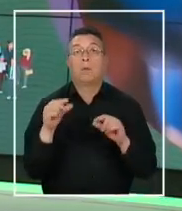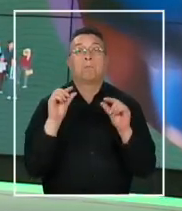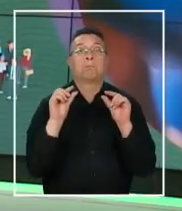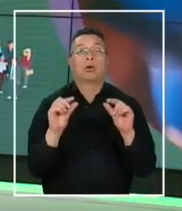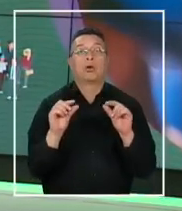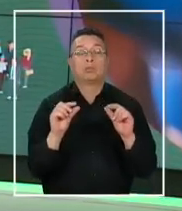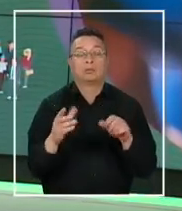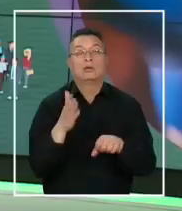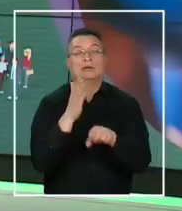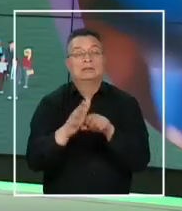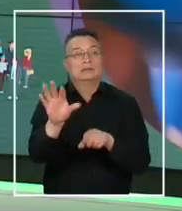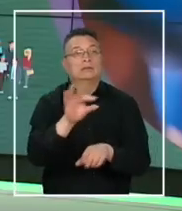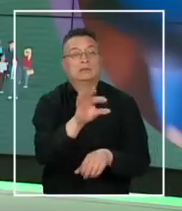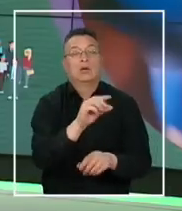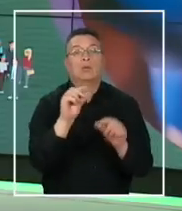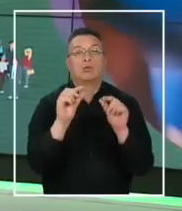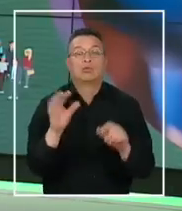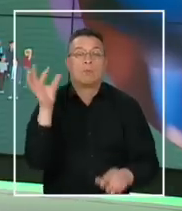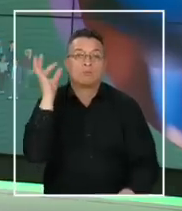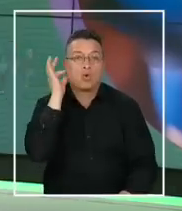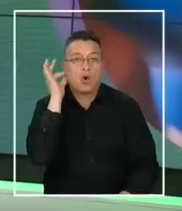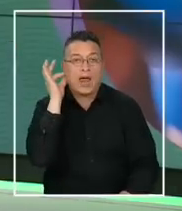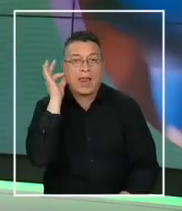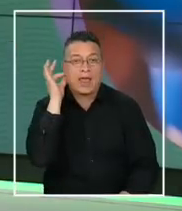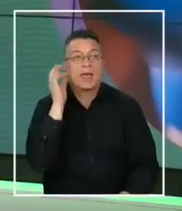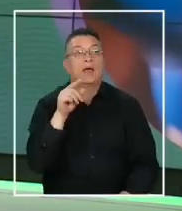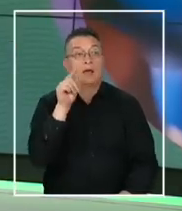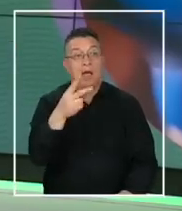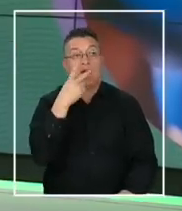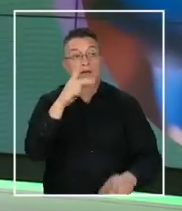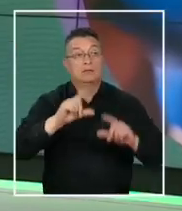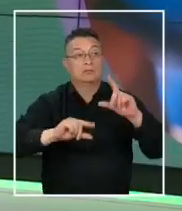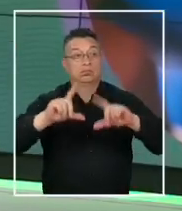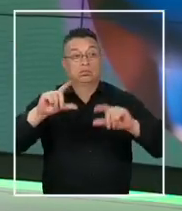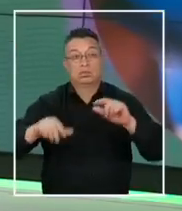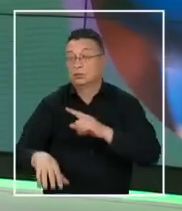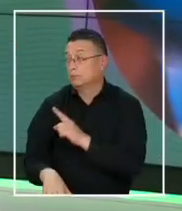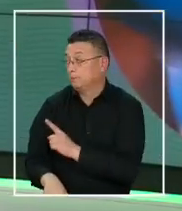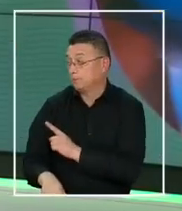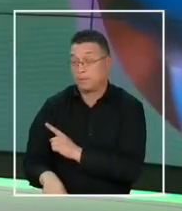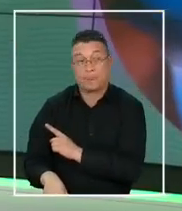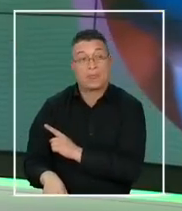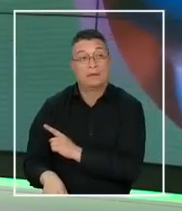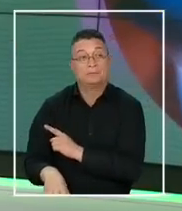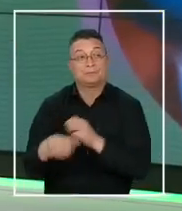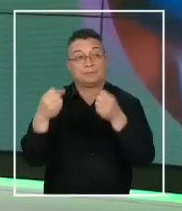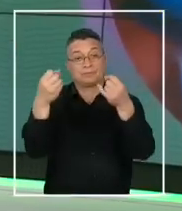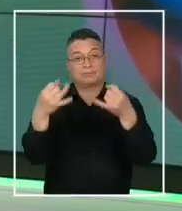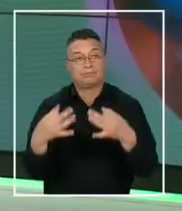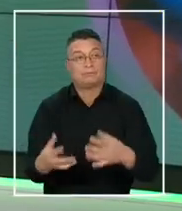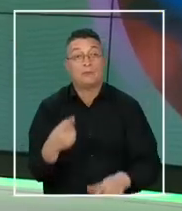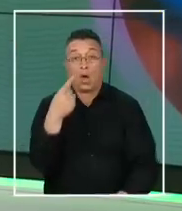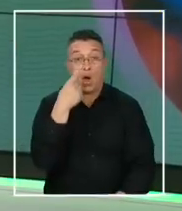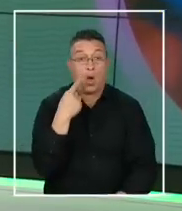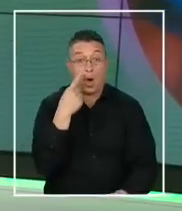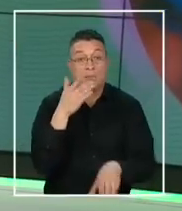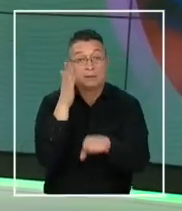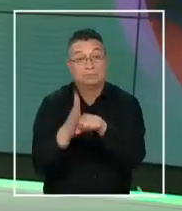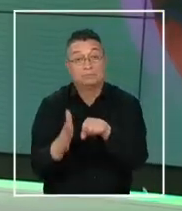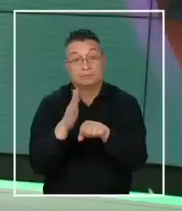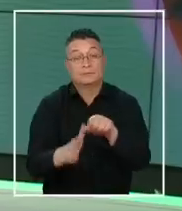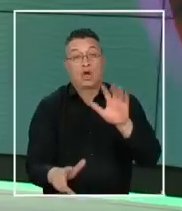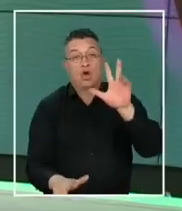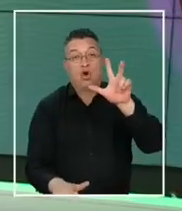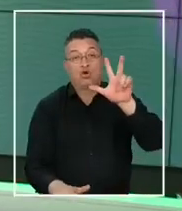entregarles vacantes de empleo a estas mujeres. Pasemos a revisar la siguiente gráfica. Esto se ve reflejado en estos números. Los hombres, el desempleo